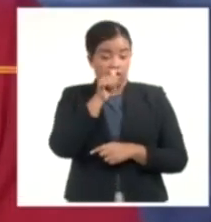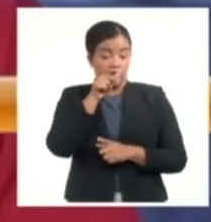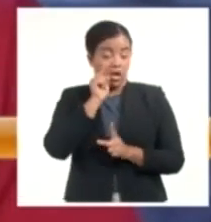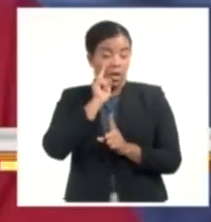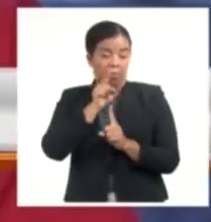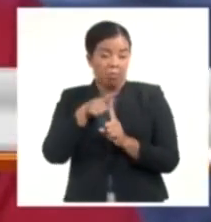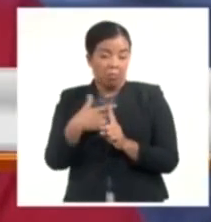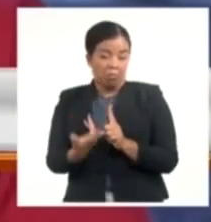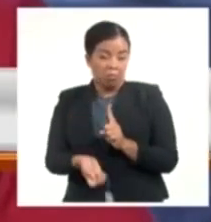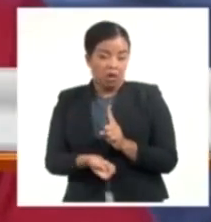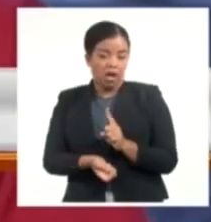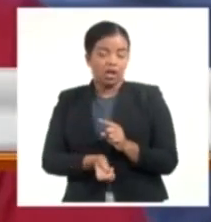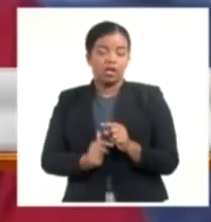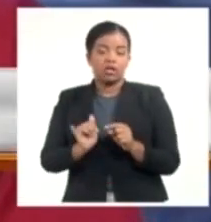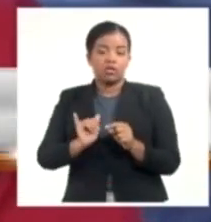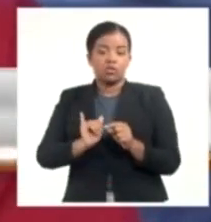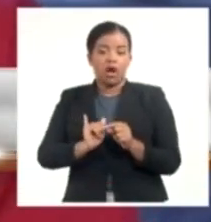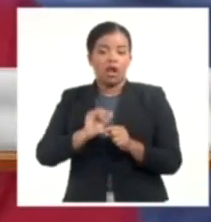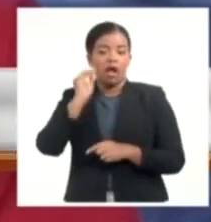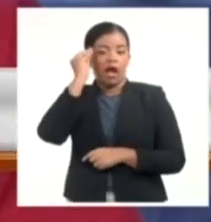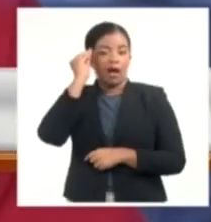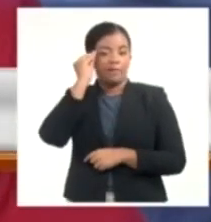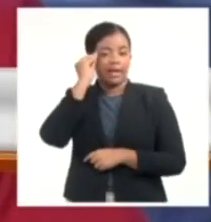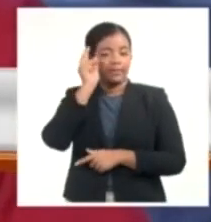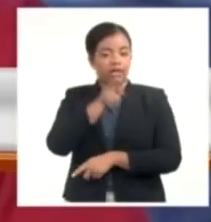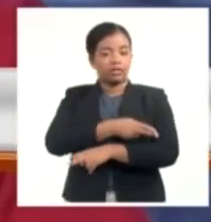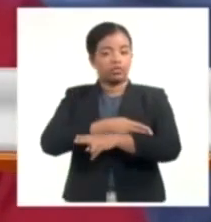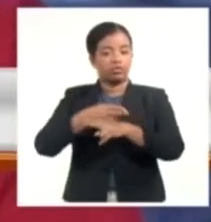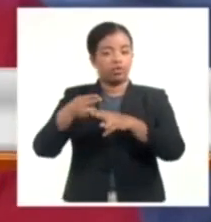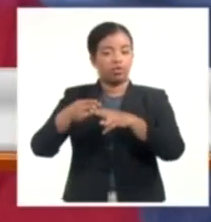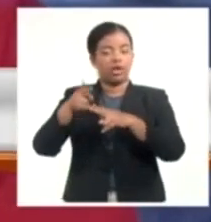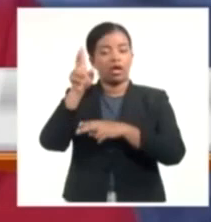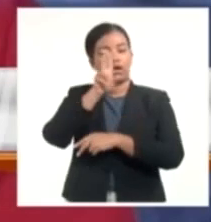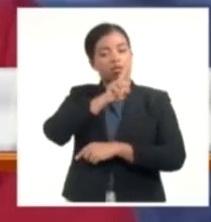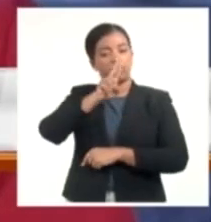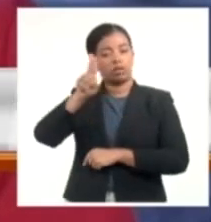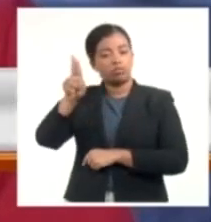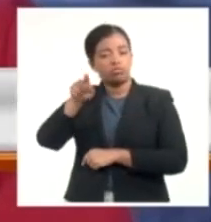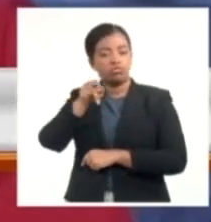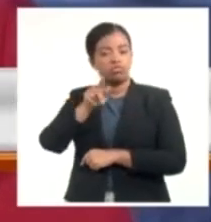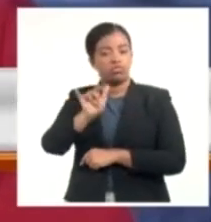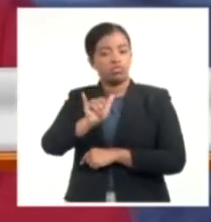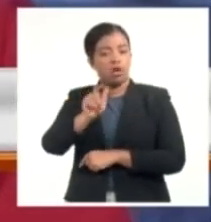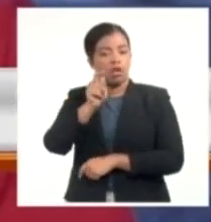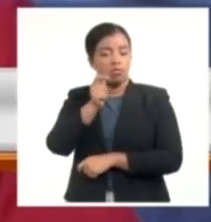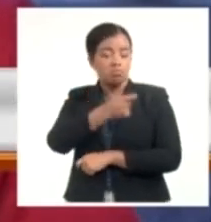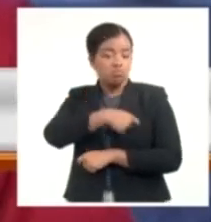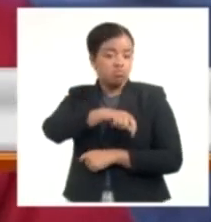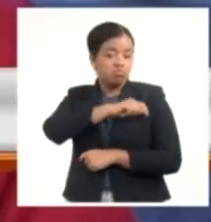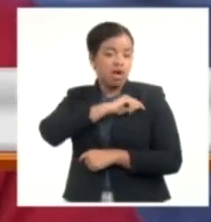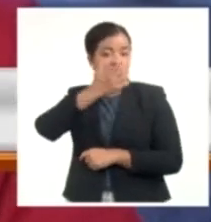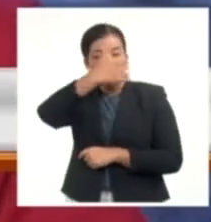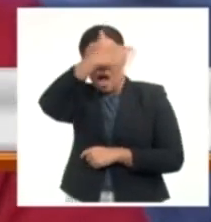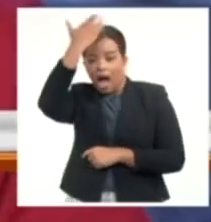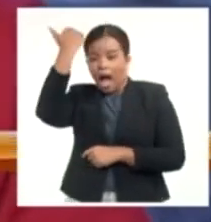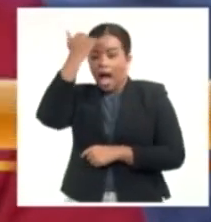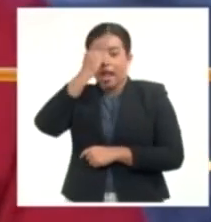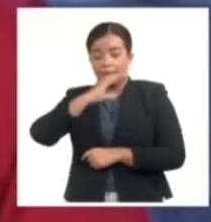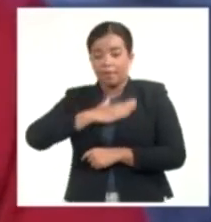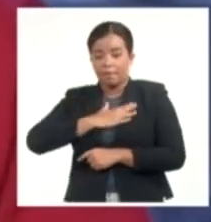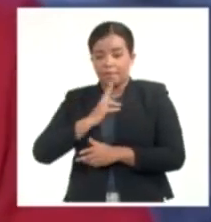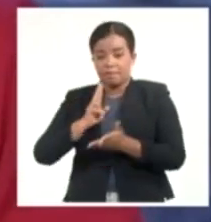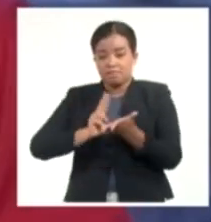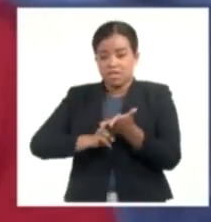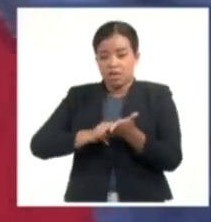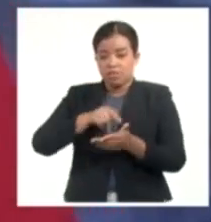objetivo de consolidar esa revolución en imagen y palabra en la conciencia de los pueblos árabes e islámicos de nuestra región y